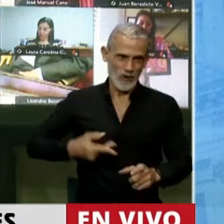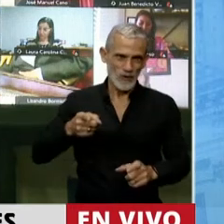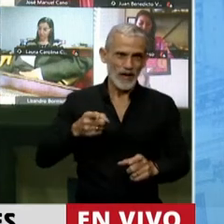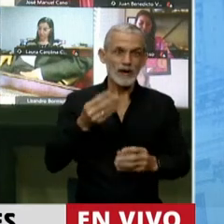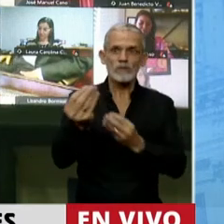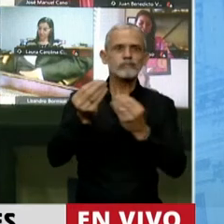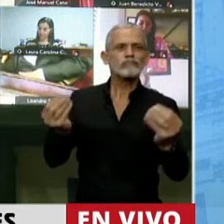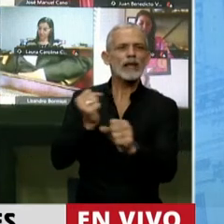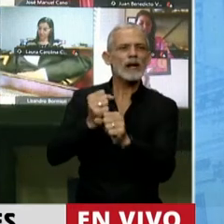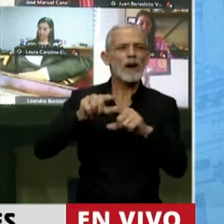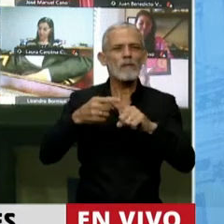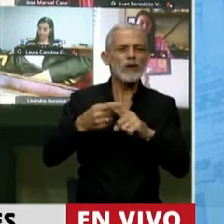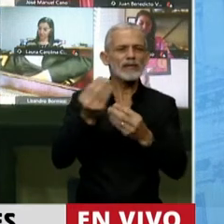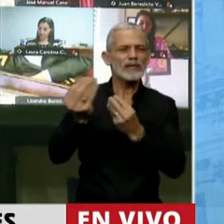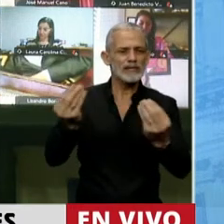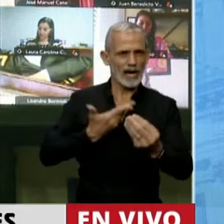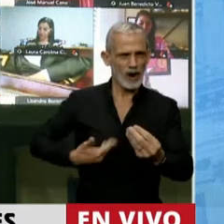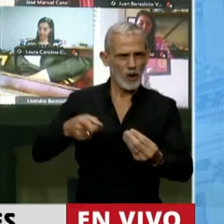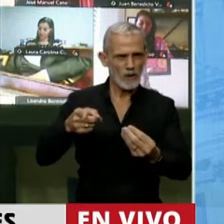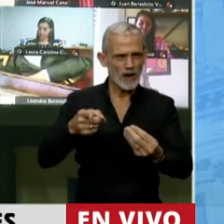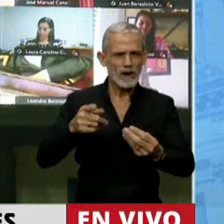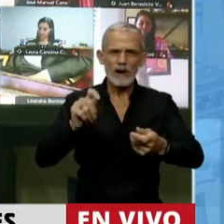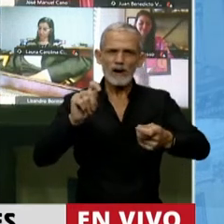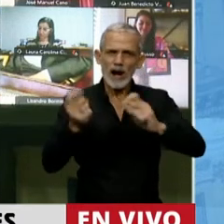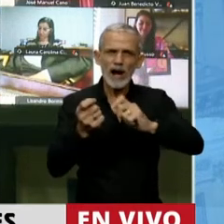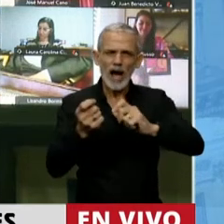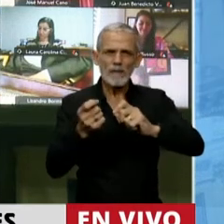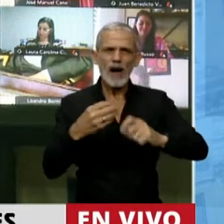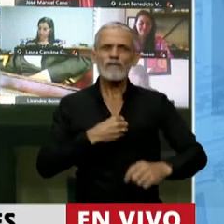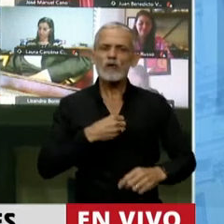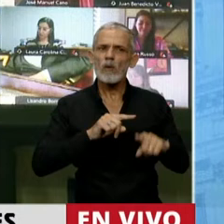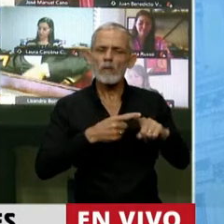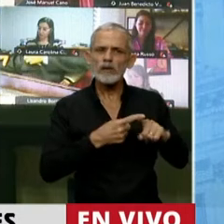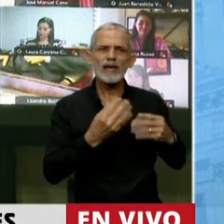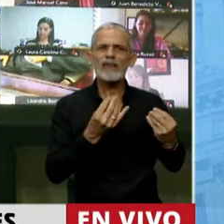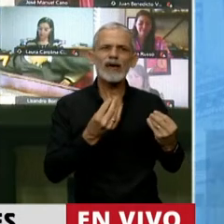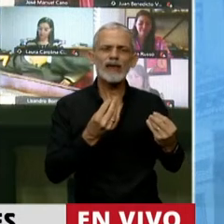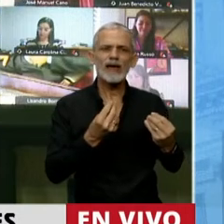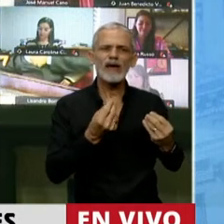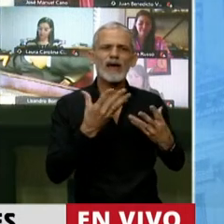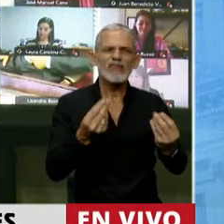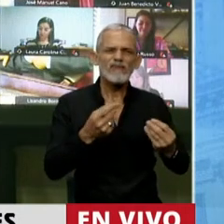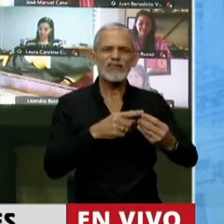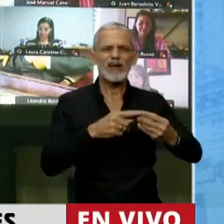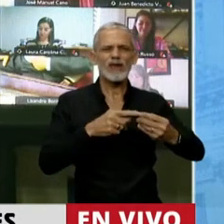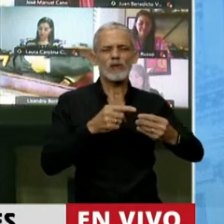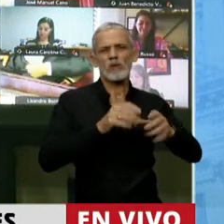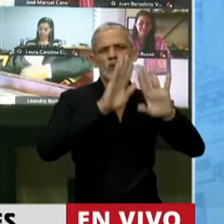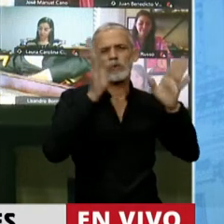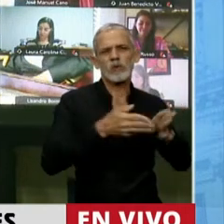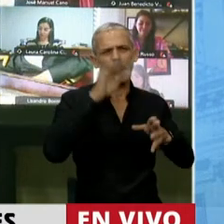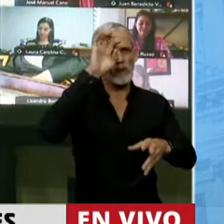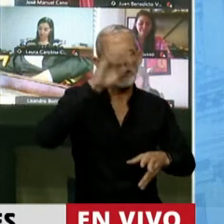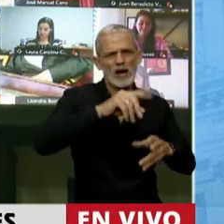de los funcionarios políticos, va a modificar esa voluntad política de defender los intereses de la Barrit Gold, de la